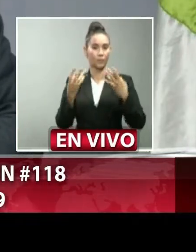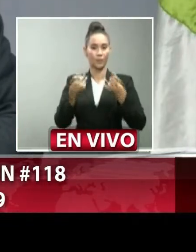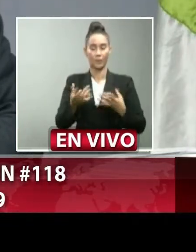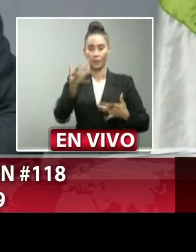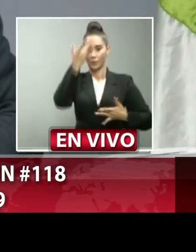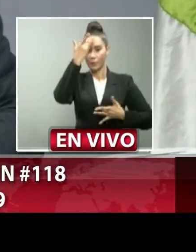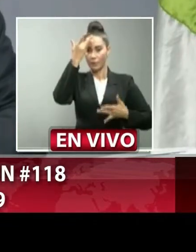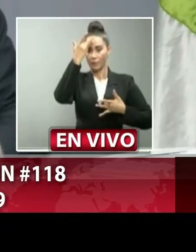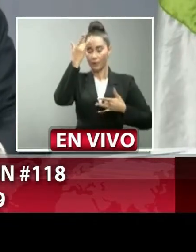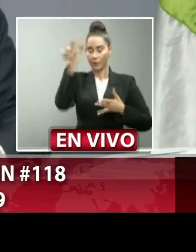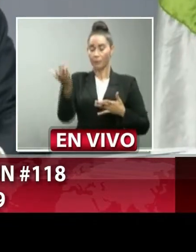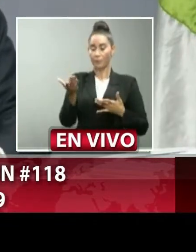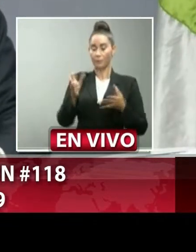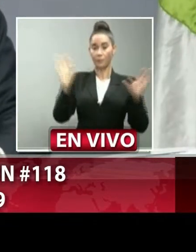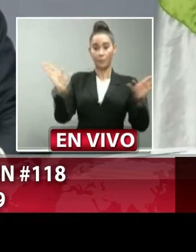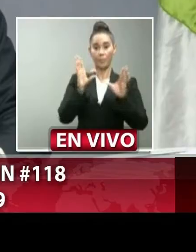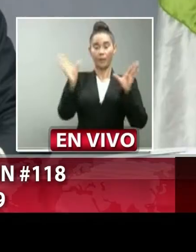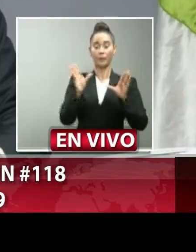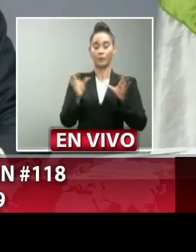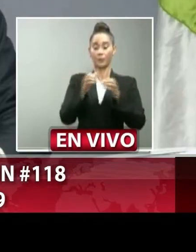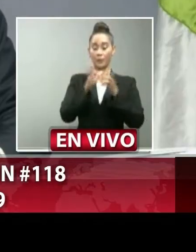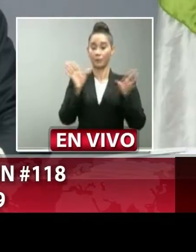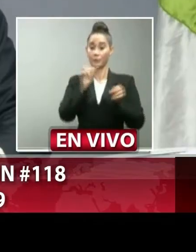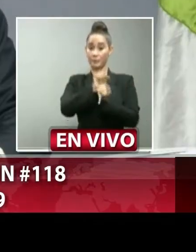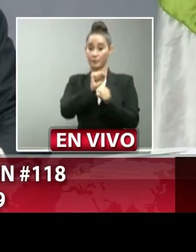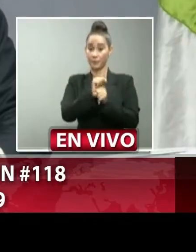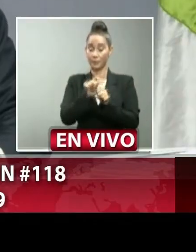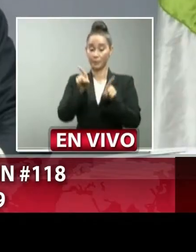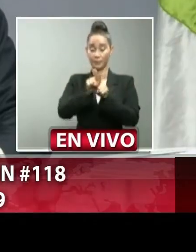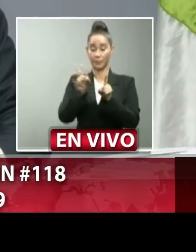proceso electoral que acabamos de vivir